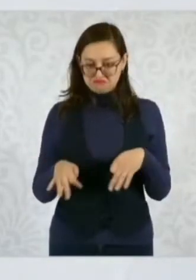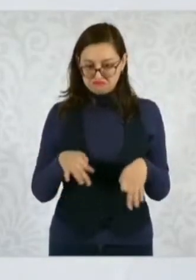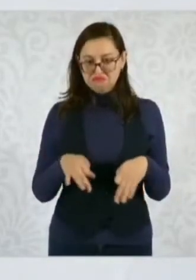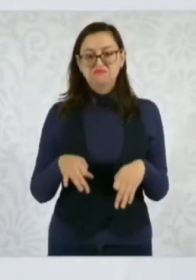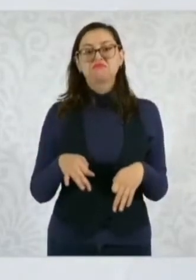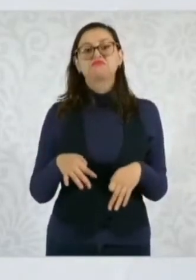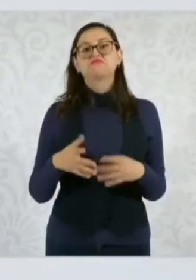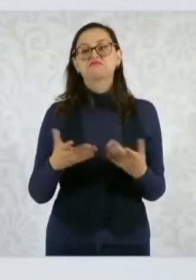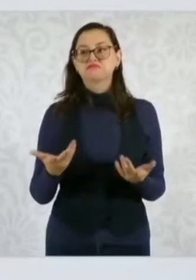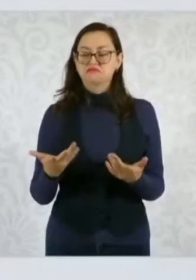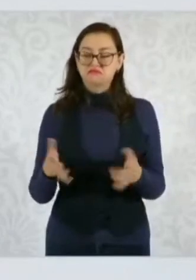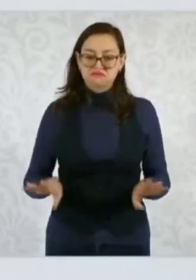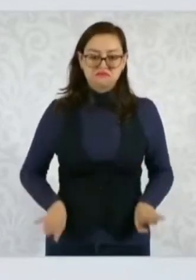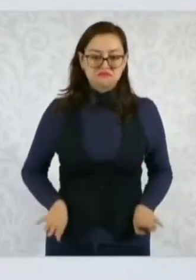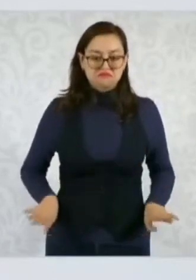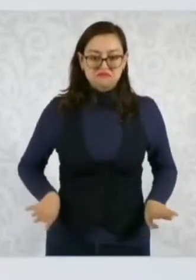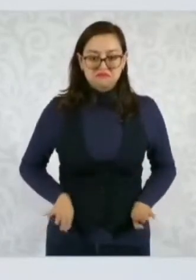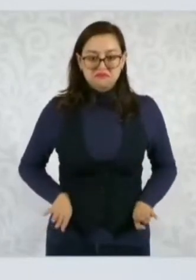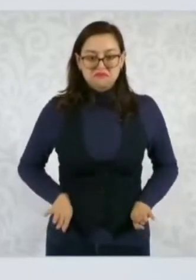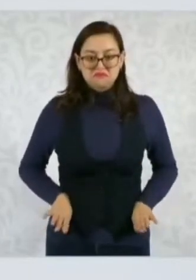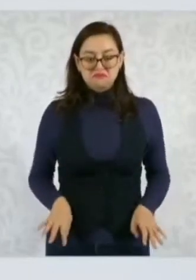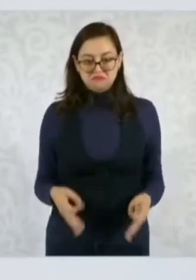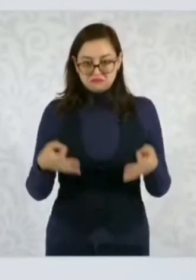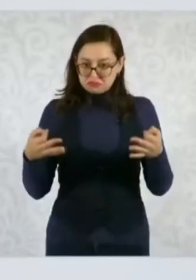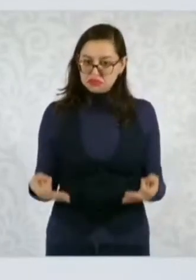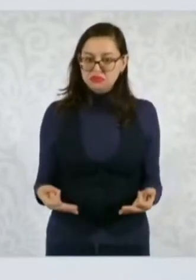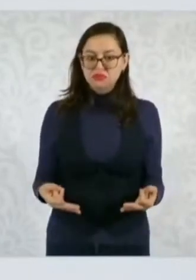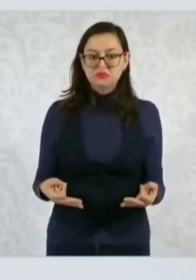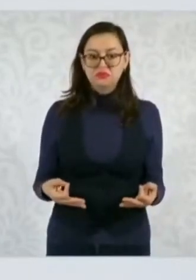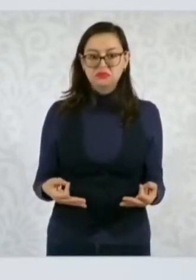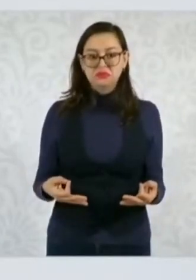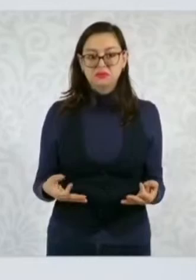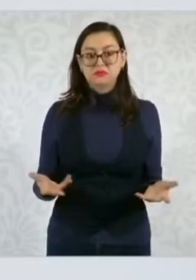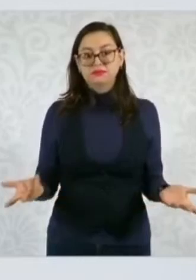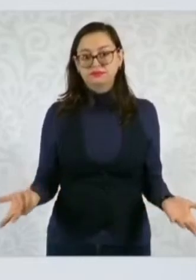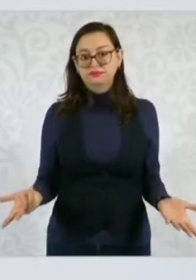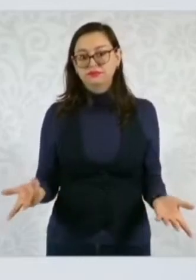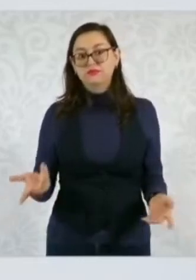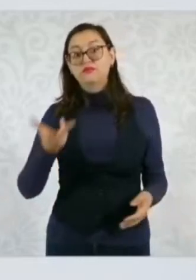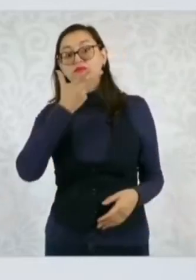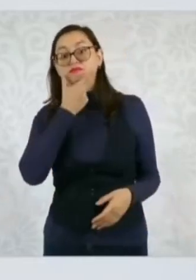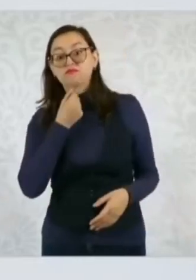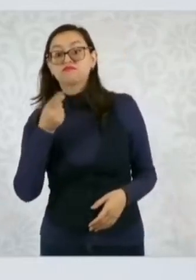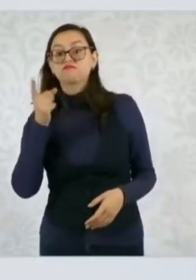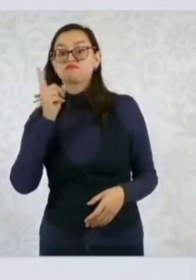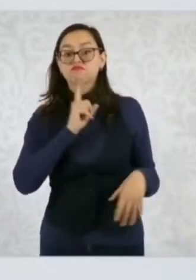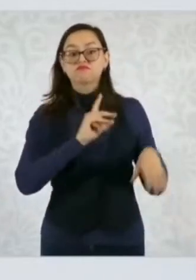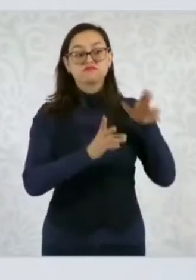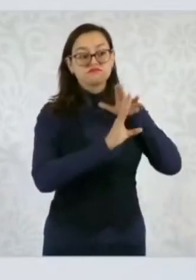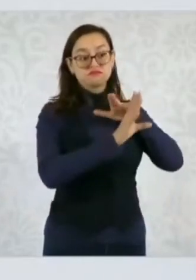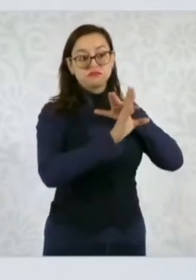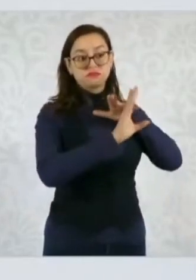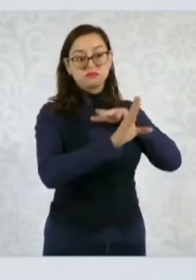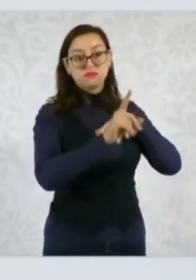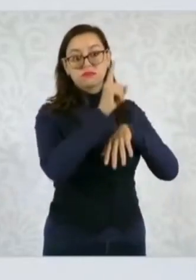trabajadoras de primera. Si no, imagínense nuestros paisanos y paisanas que están en Estados Unidos,